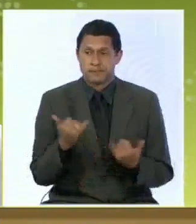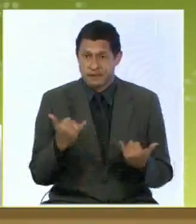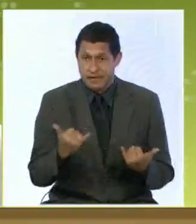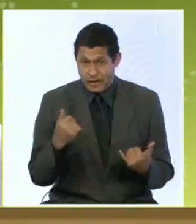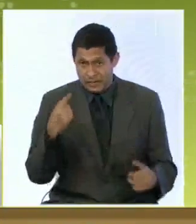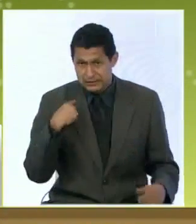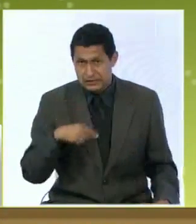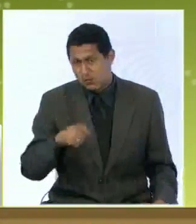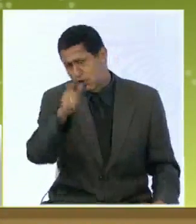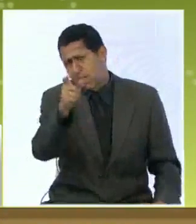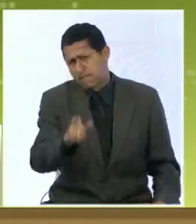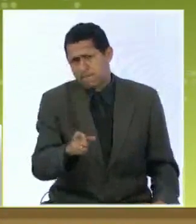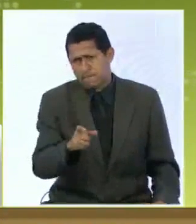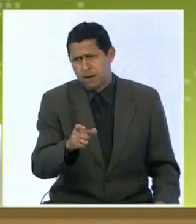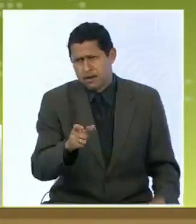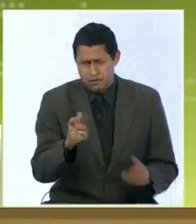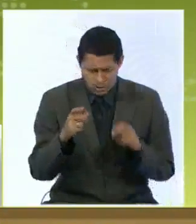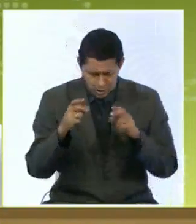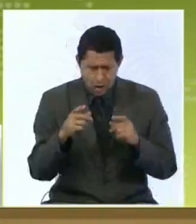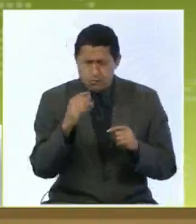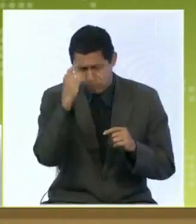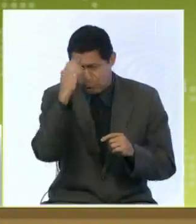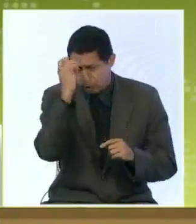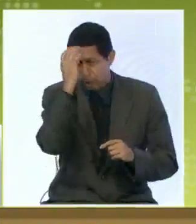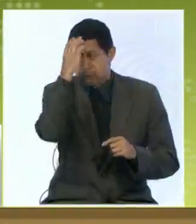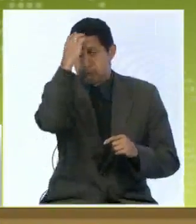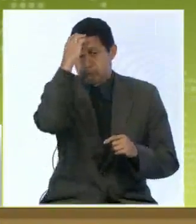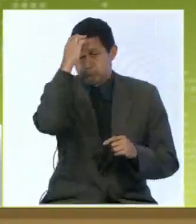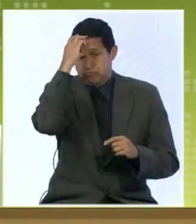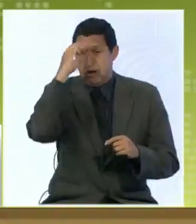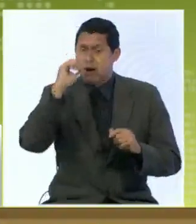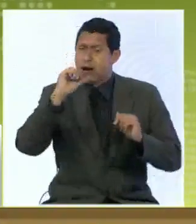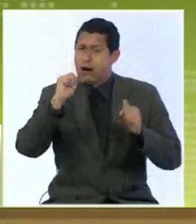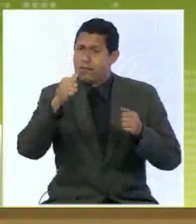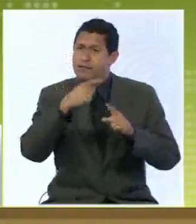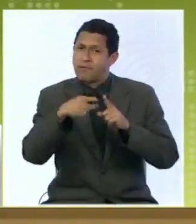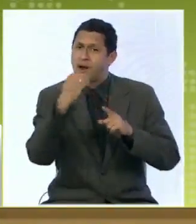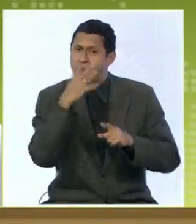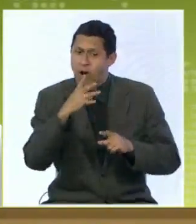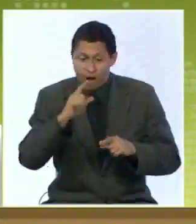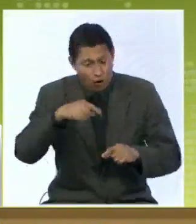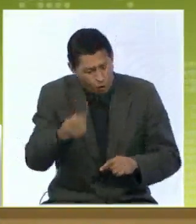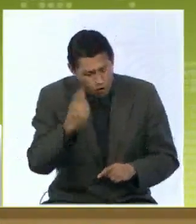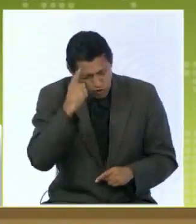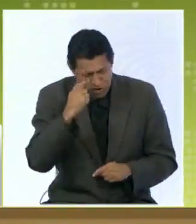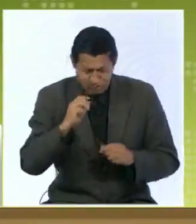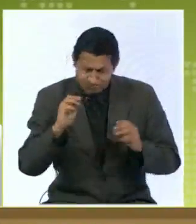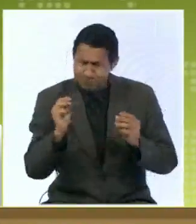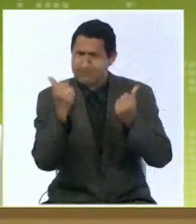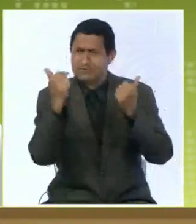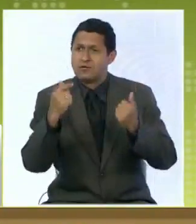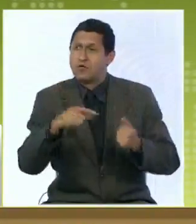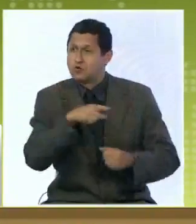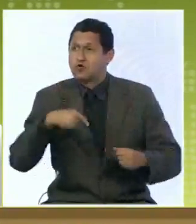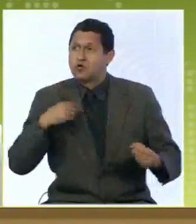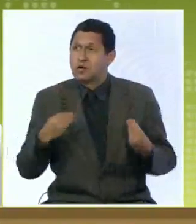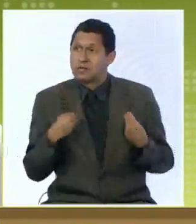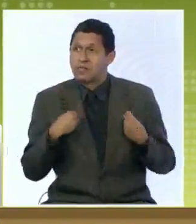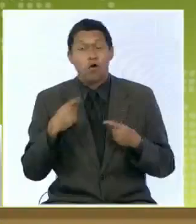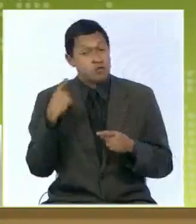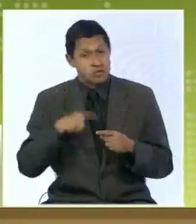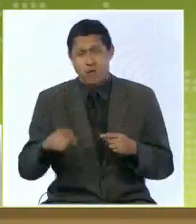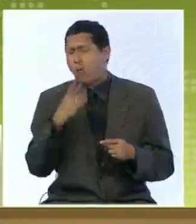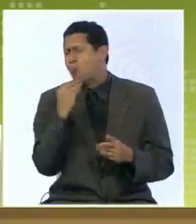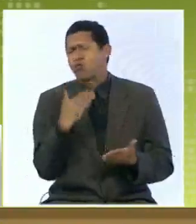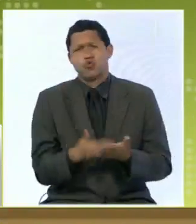tenga una persona que tenga su glándula activada pues mira, comienza a ver los beneficios al día siguiente porque lo hemos vivido y de hecho tenemos grandes